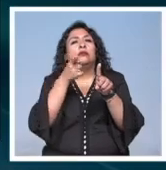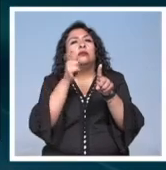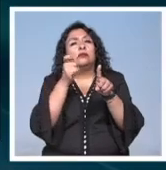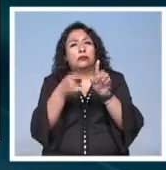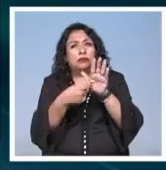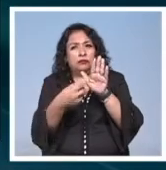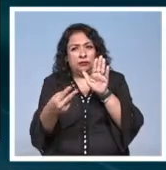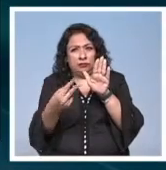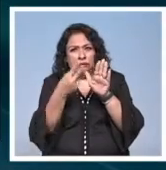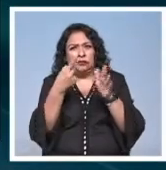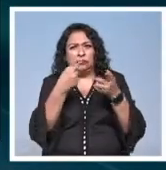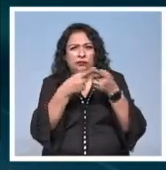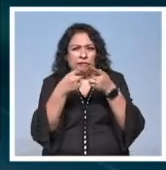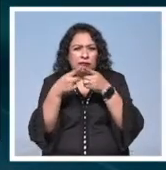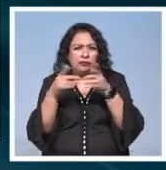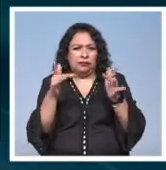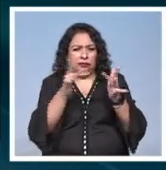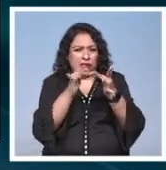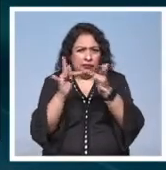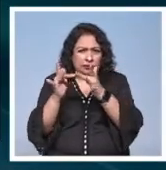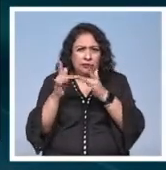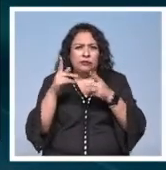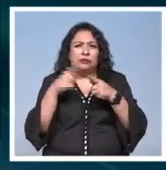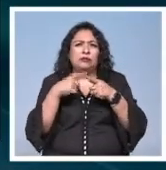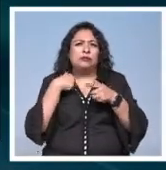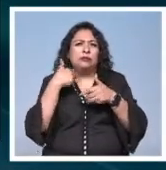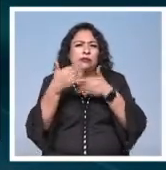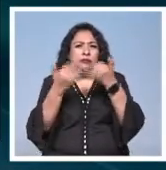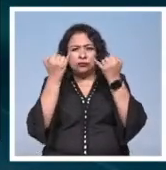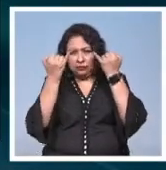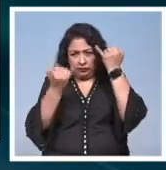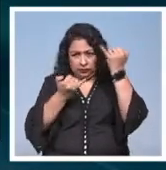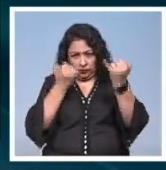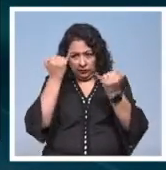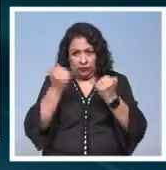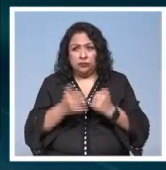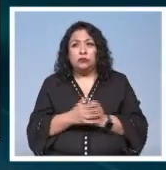de revelar las diferentes conexiones entre los procesos creativos